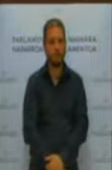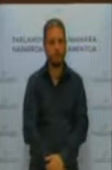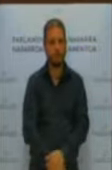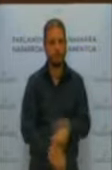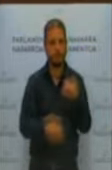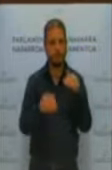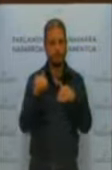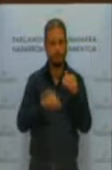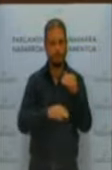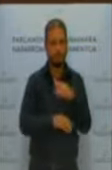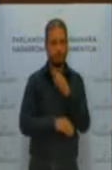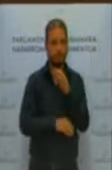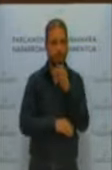voto afirmativo. Nada más y gracias.